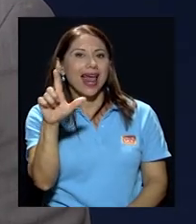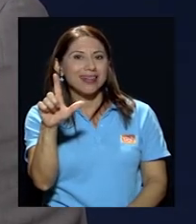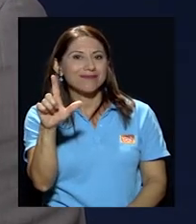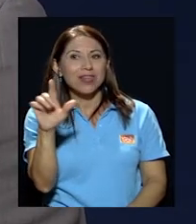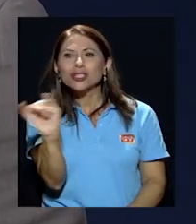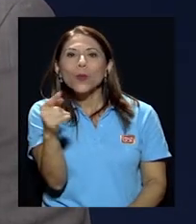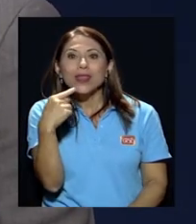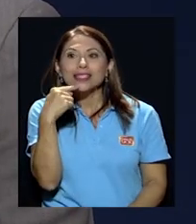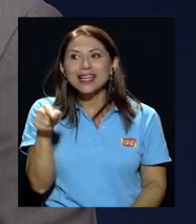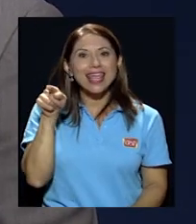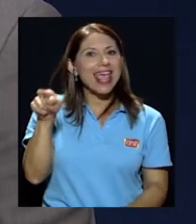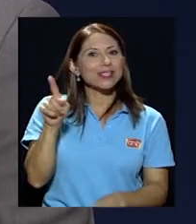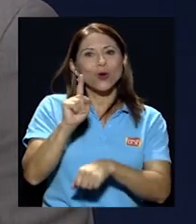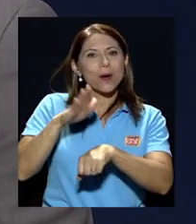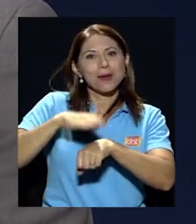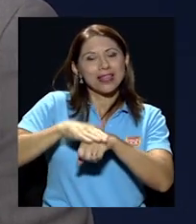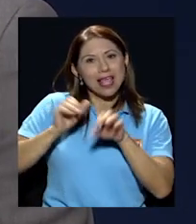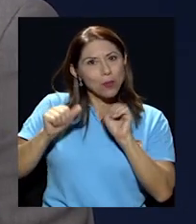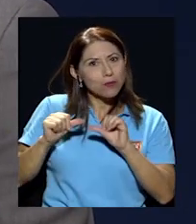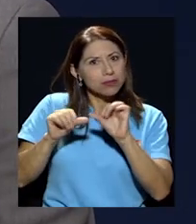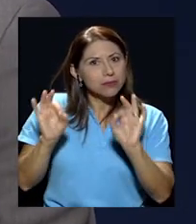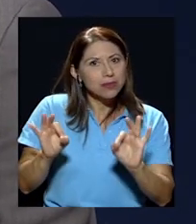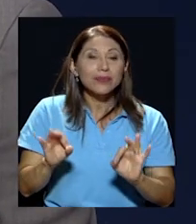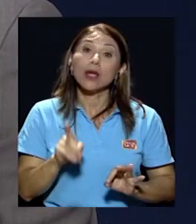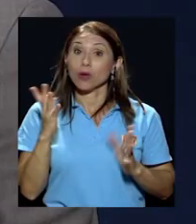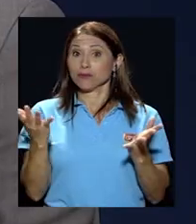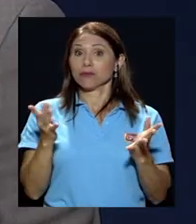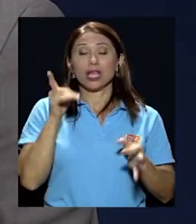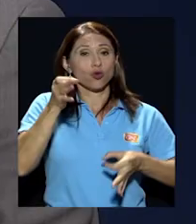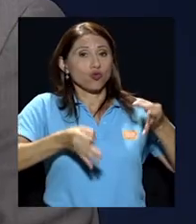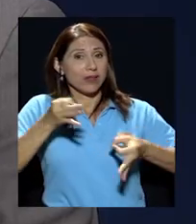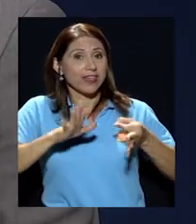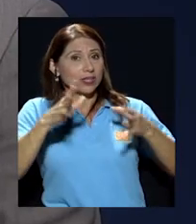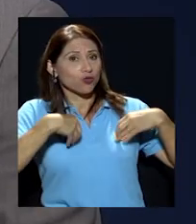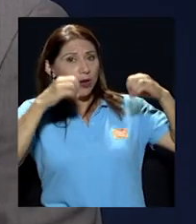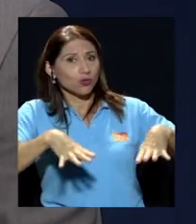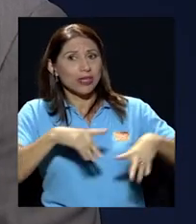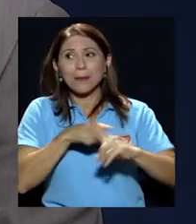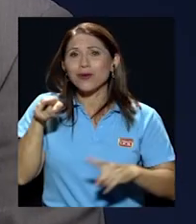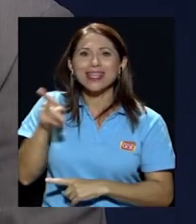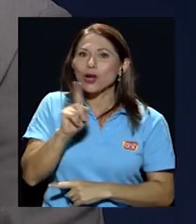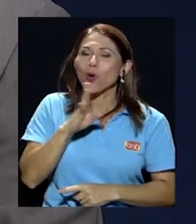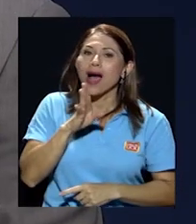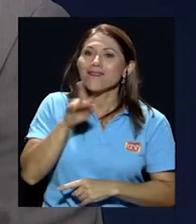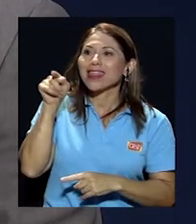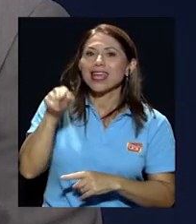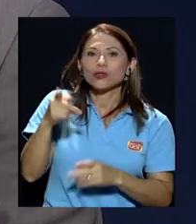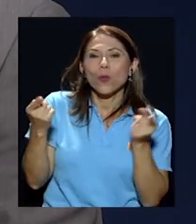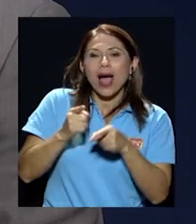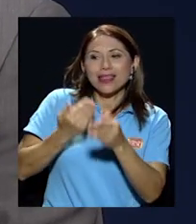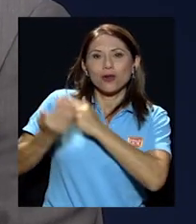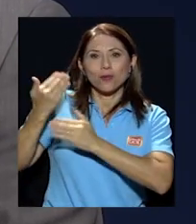que eso no le permitía poder seguir en esa eso es lo que justifica su renuncia pero ella no habla de que eso hubiese sido sistemático anteriormente